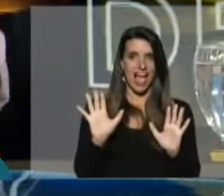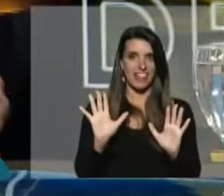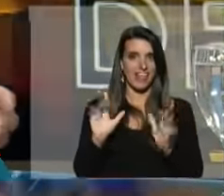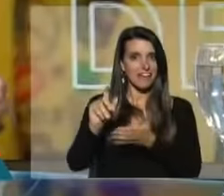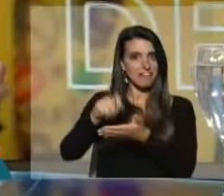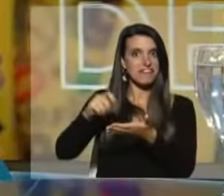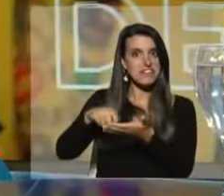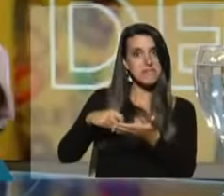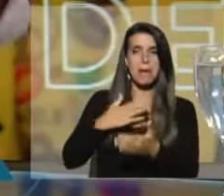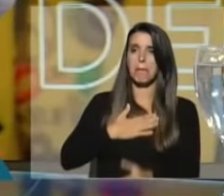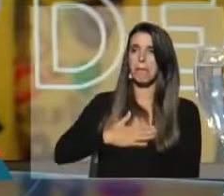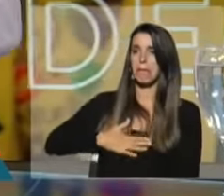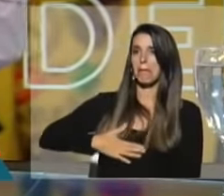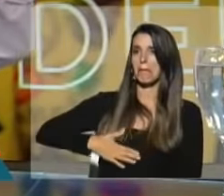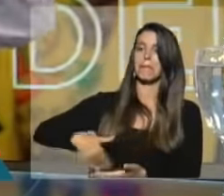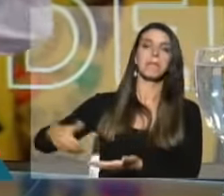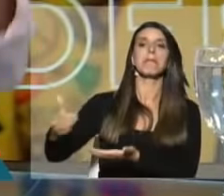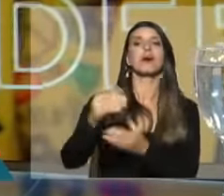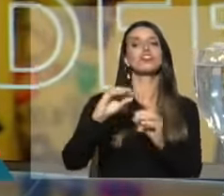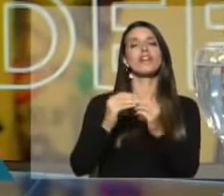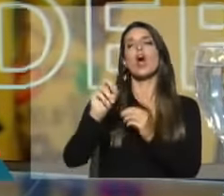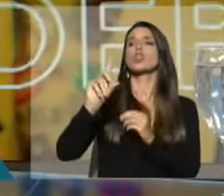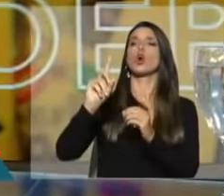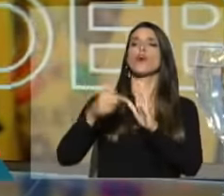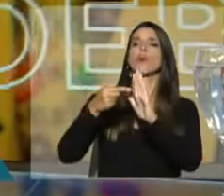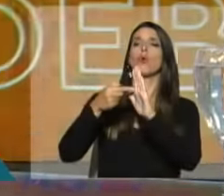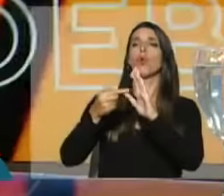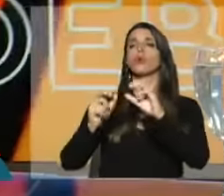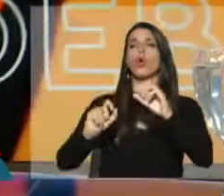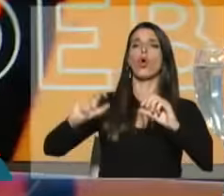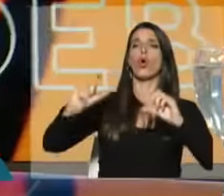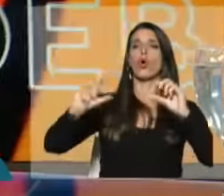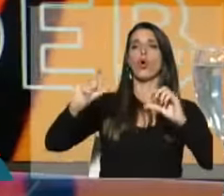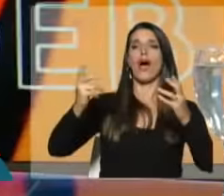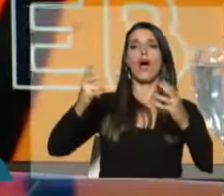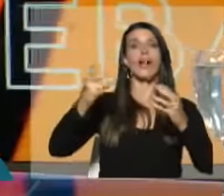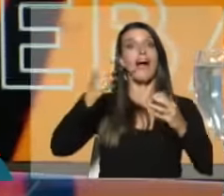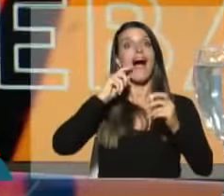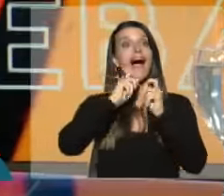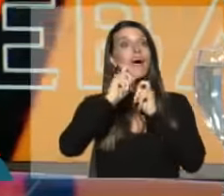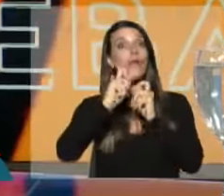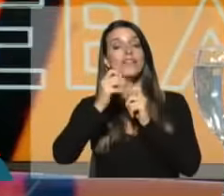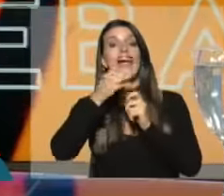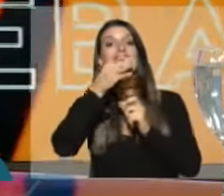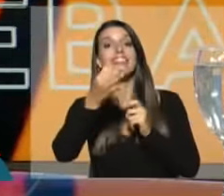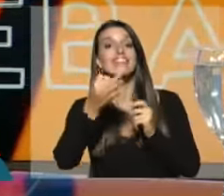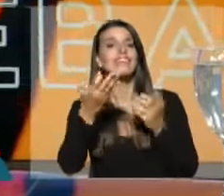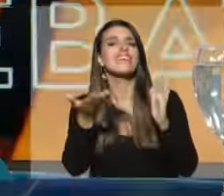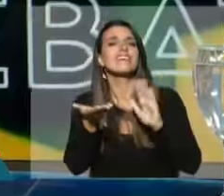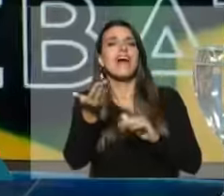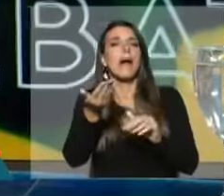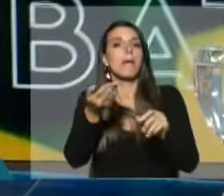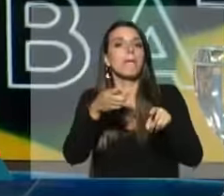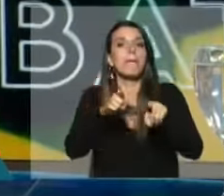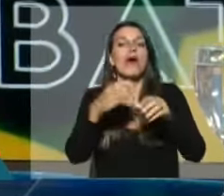firma, la juntamos, nos llevaban 12 puntos, 14 puntos en las encuestas, y ahora las encuestas hablan de que es un resultado incierto. Los nerviosos